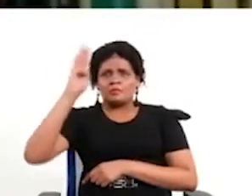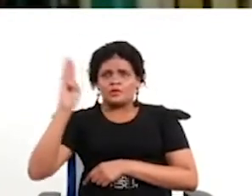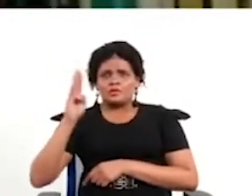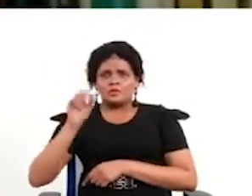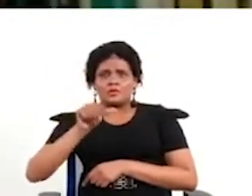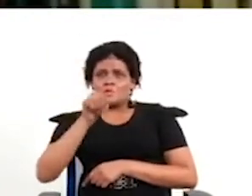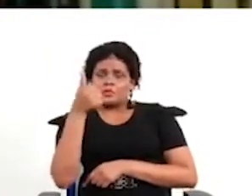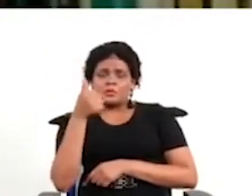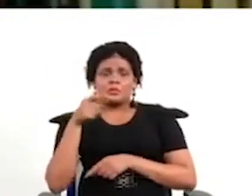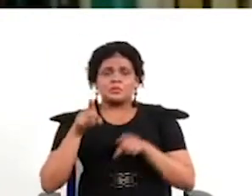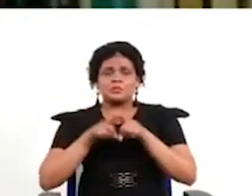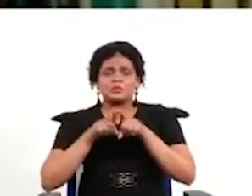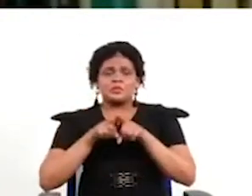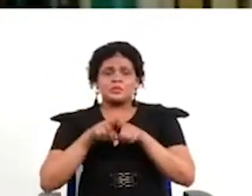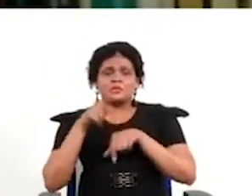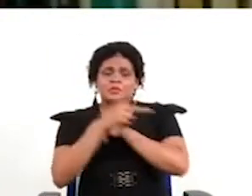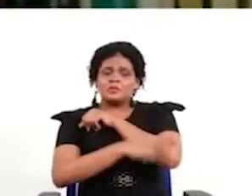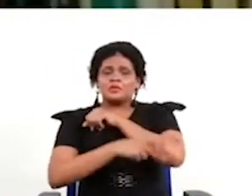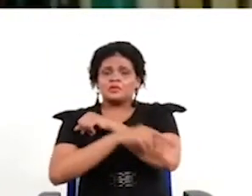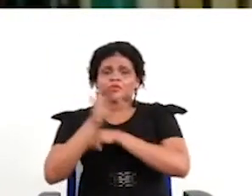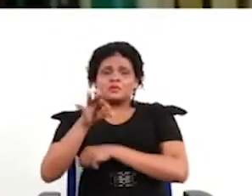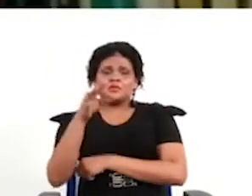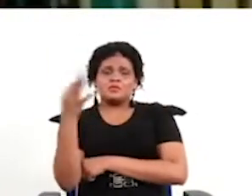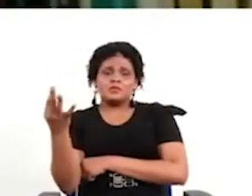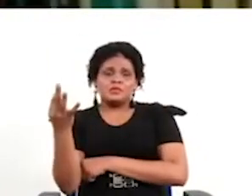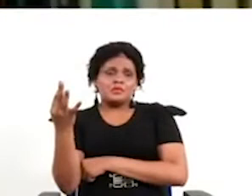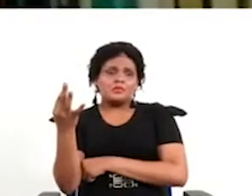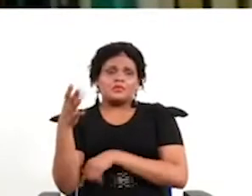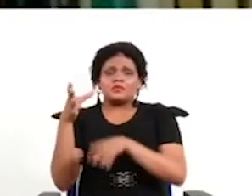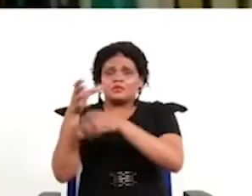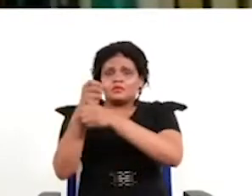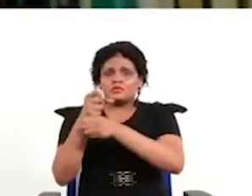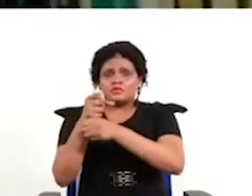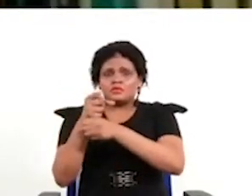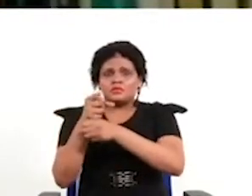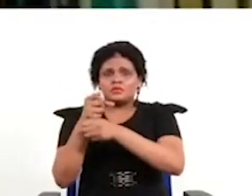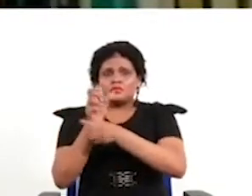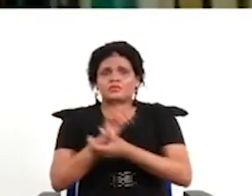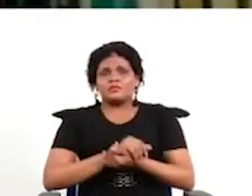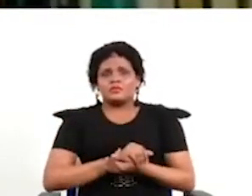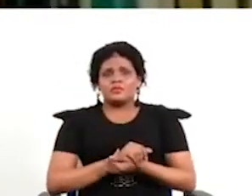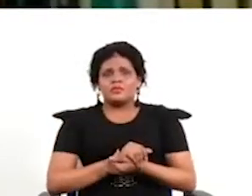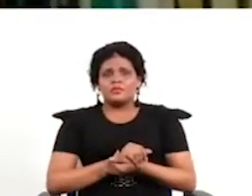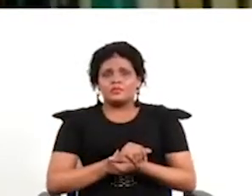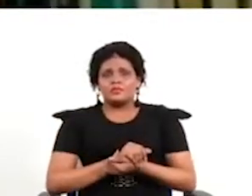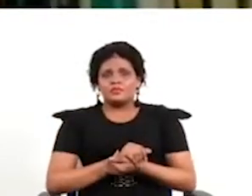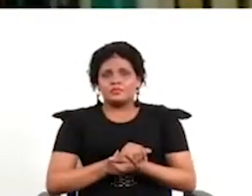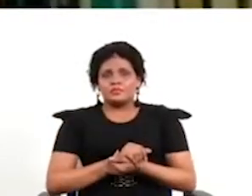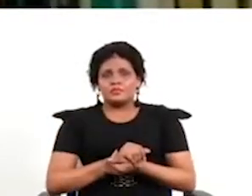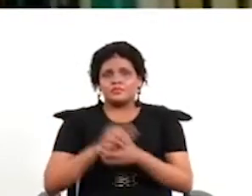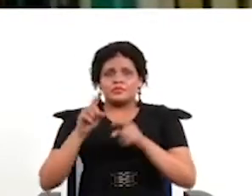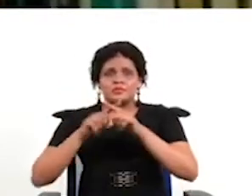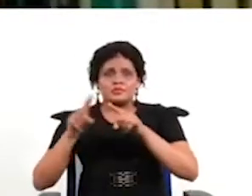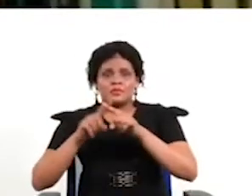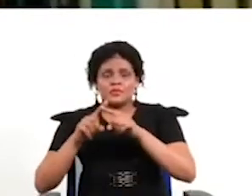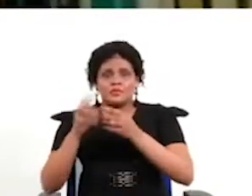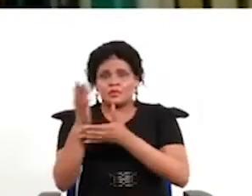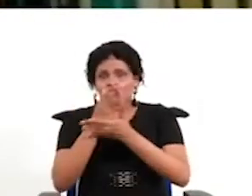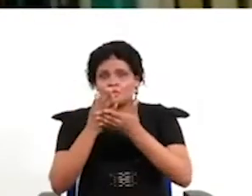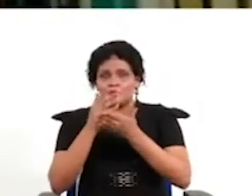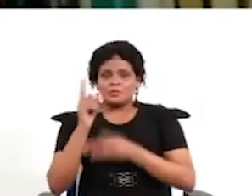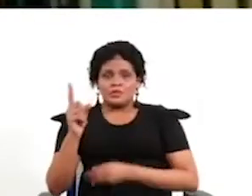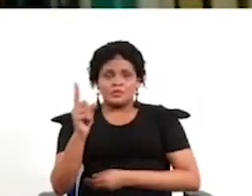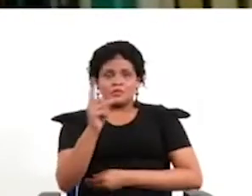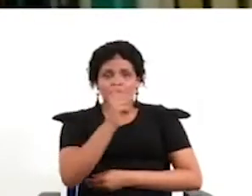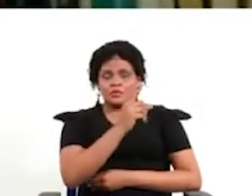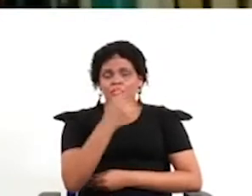cosas que rescatar y de Chile también aunque seguimos ahí en la expectativa pero de alguna manera creo que la